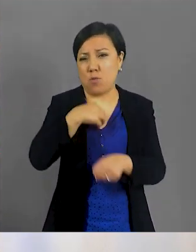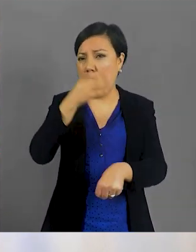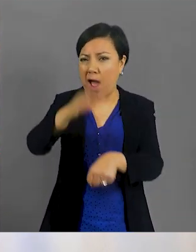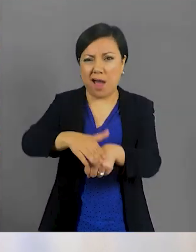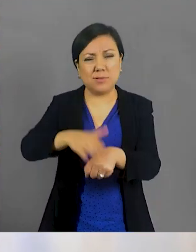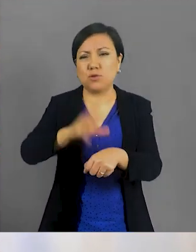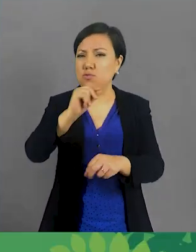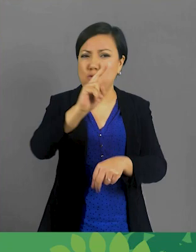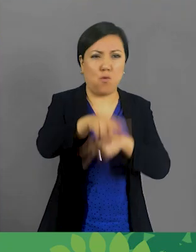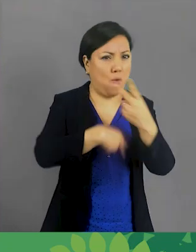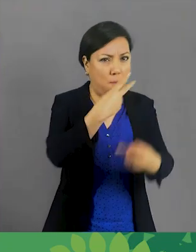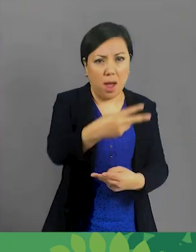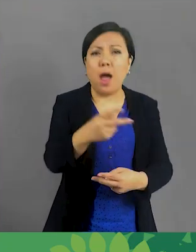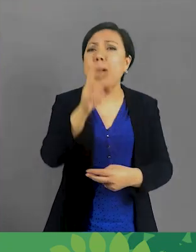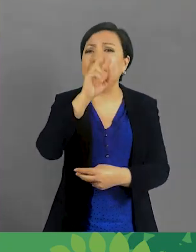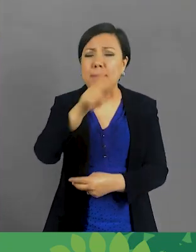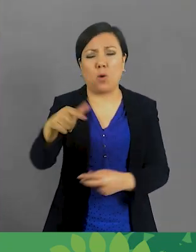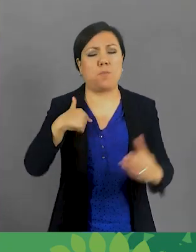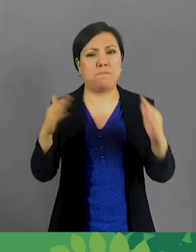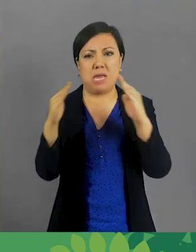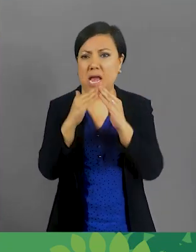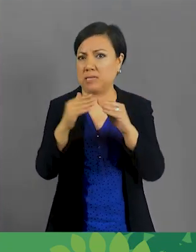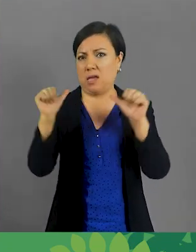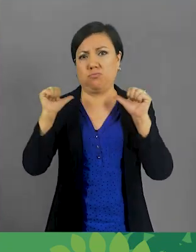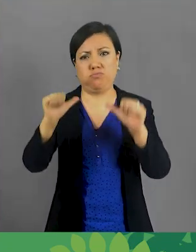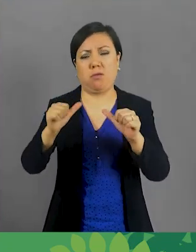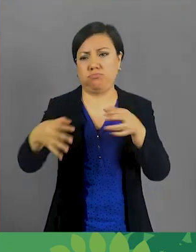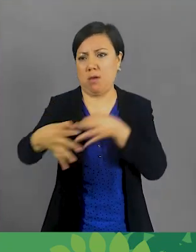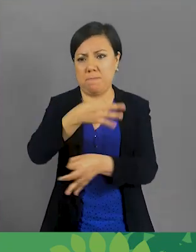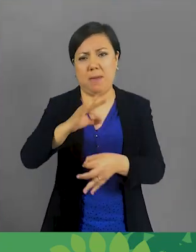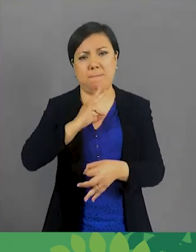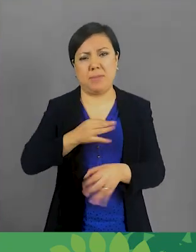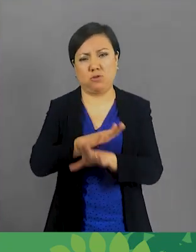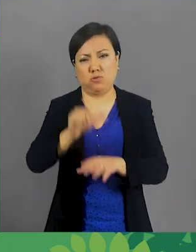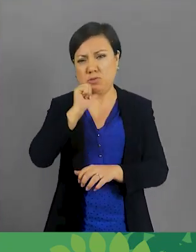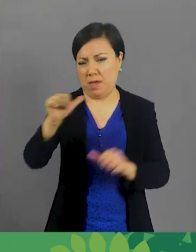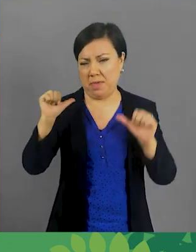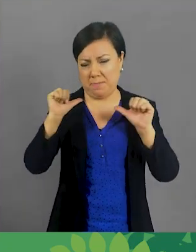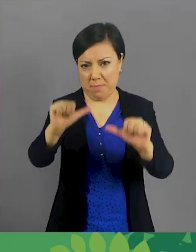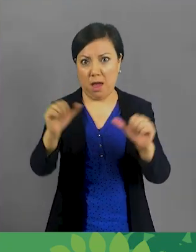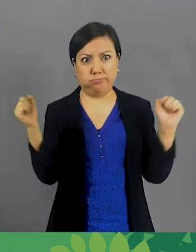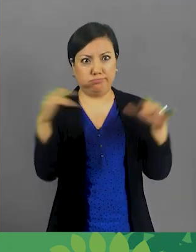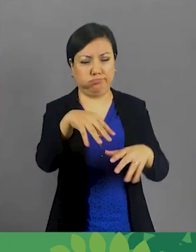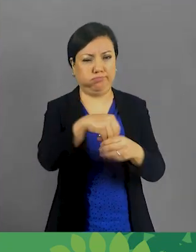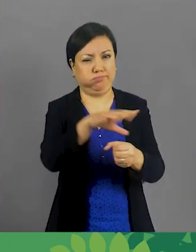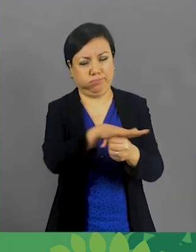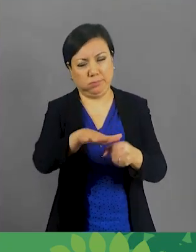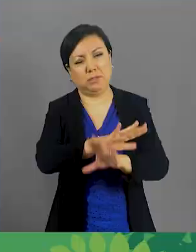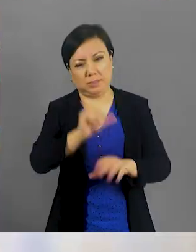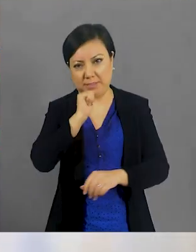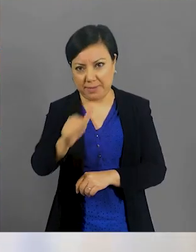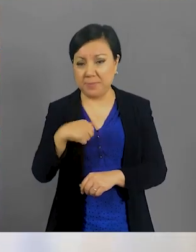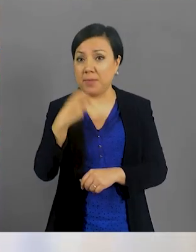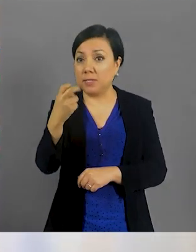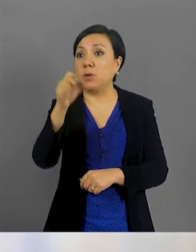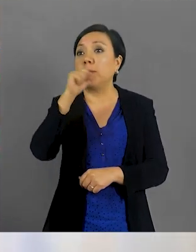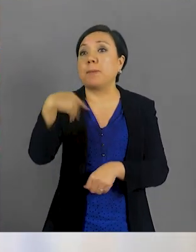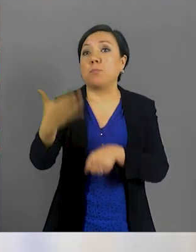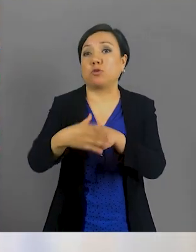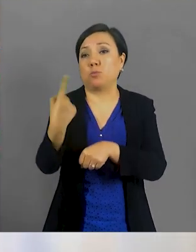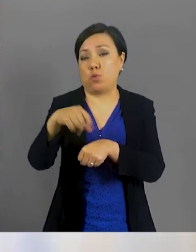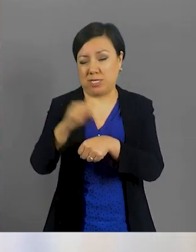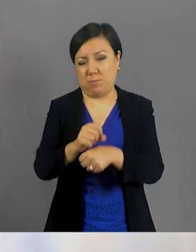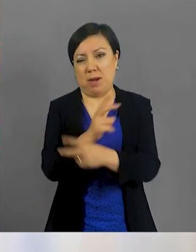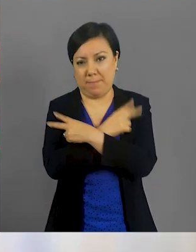que no acudas. Este año no hay lugar con mejor energía que tu casa libre de virus. Evita las concentraciones. Lo mismo para